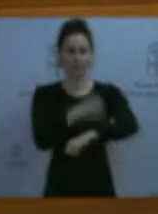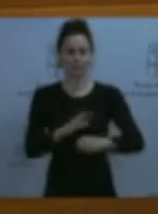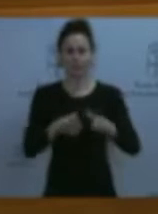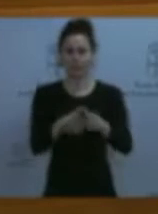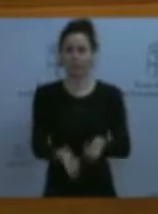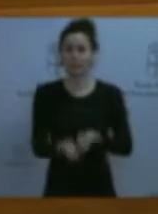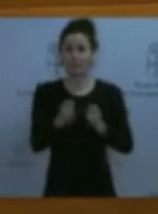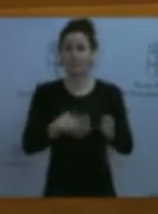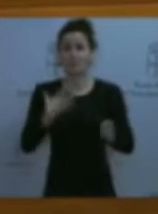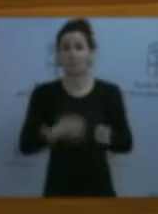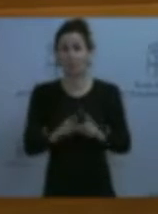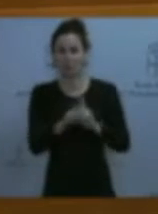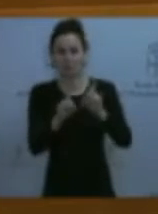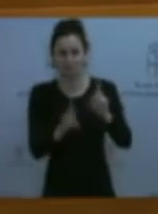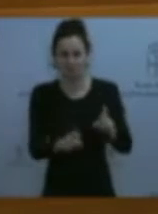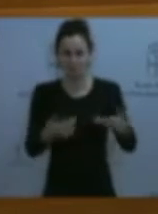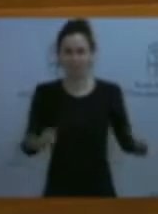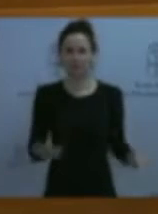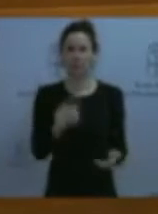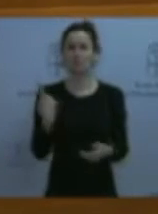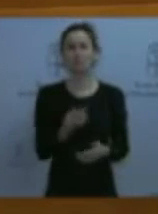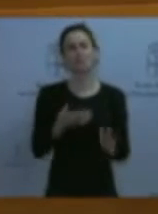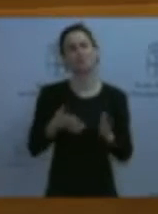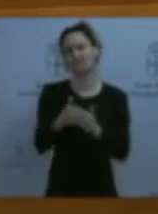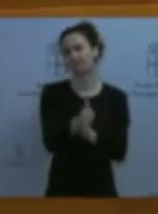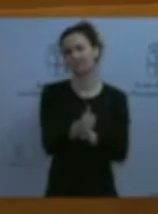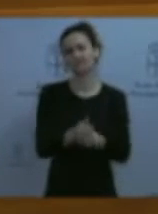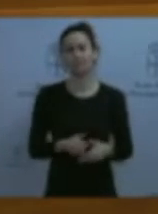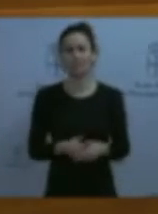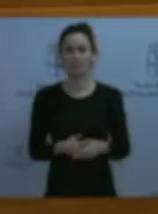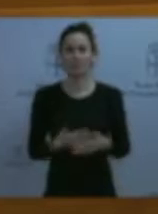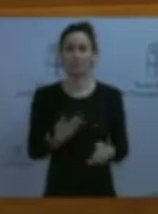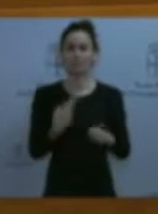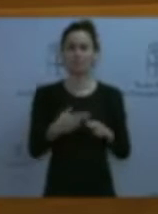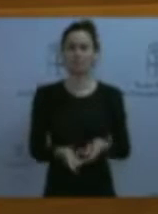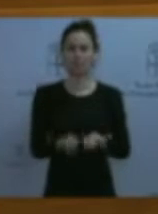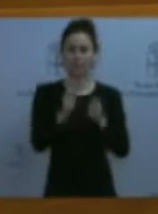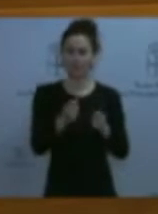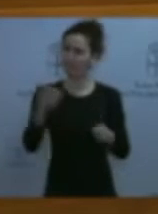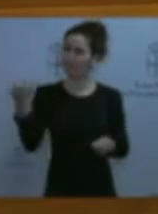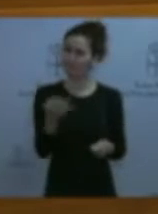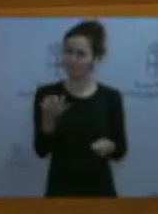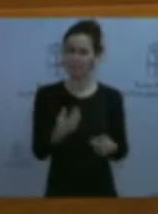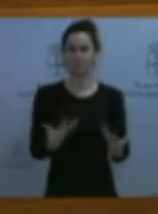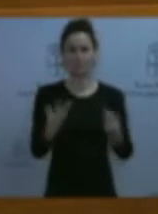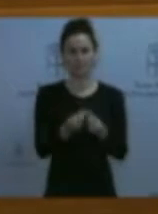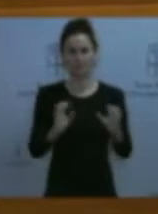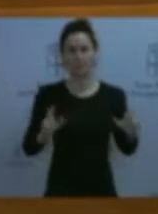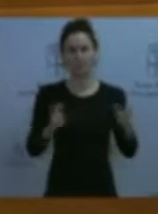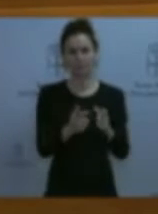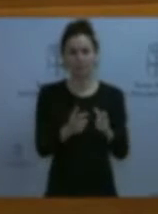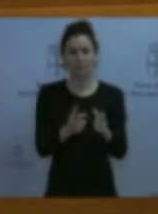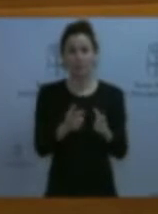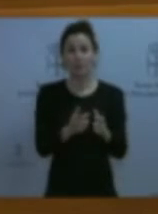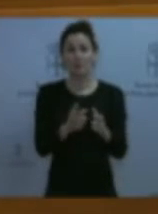y de pesca. Este es un asunto que para nosotros es primordial. La política pesquera debe hacerse con los colectivos y más cuando